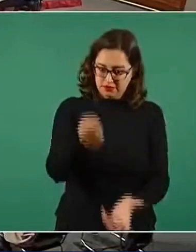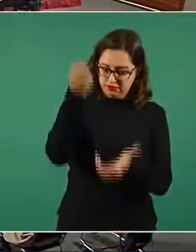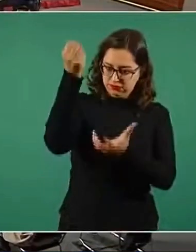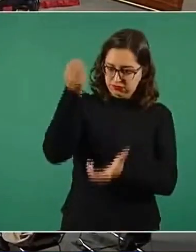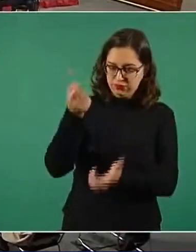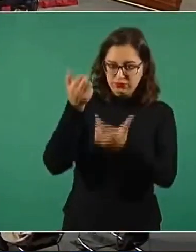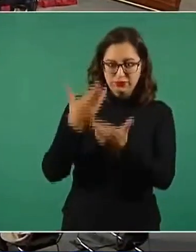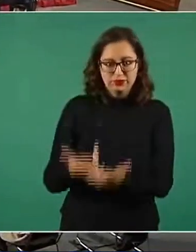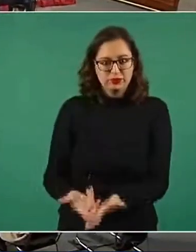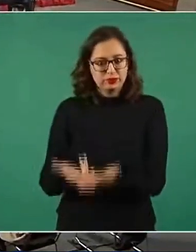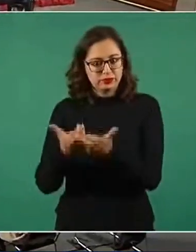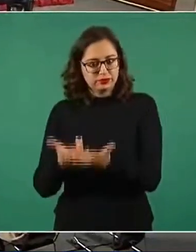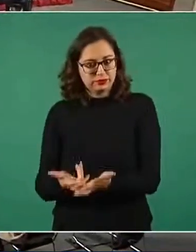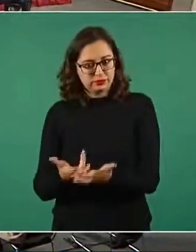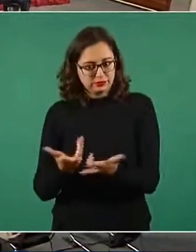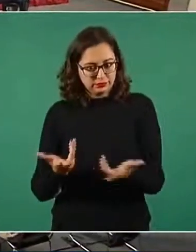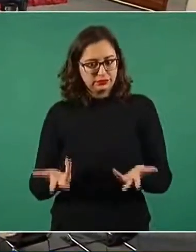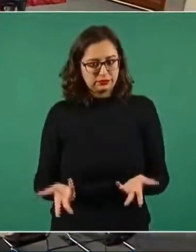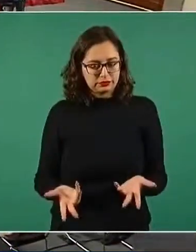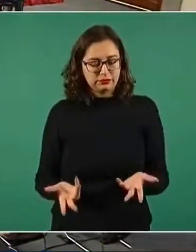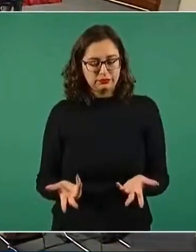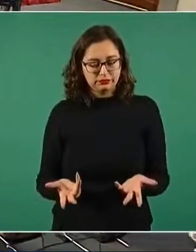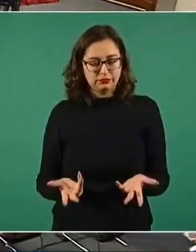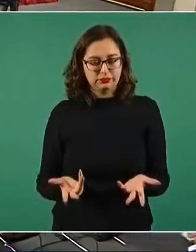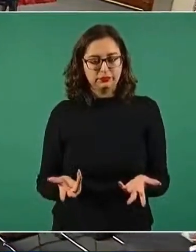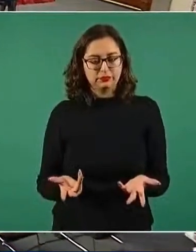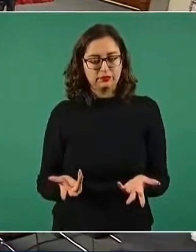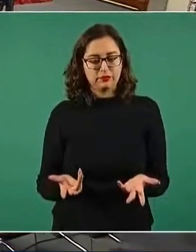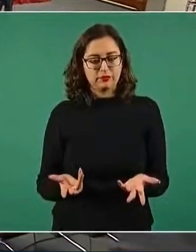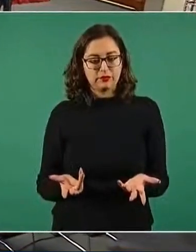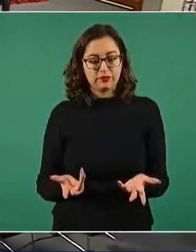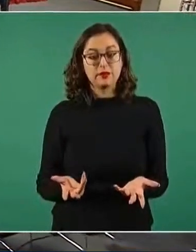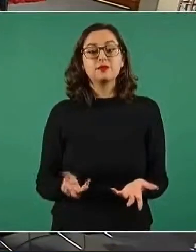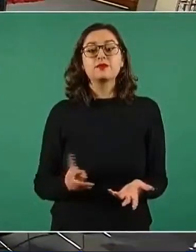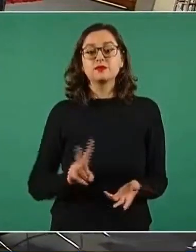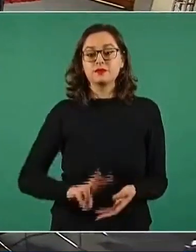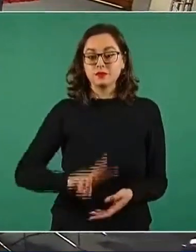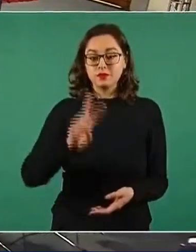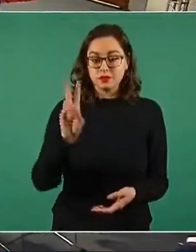Entonces, sí funciona